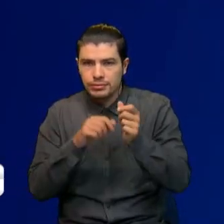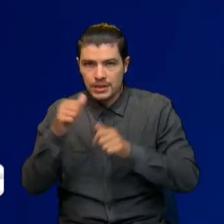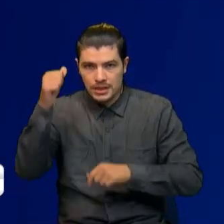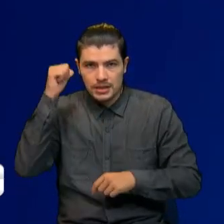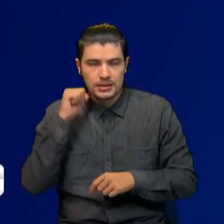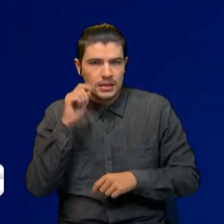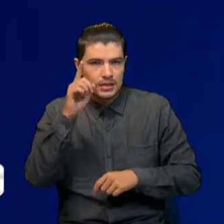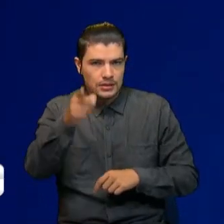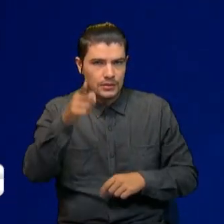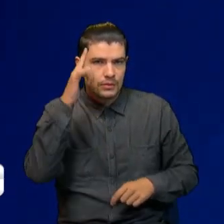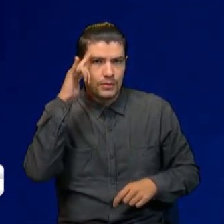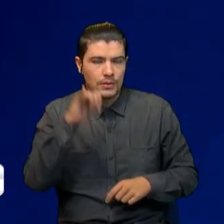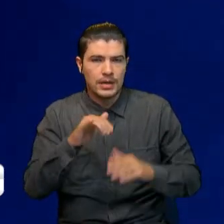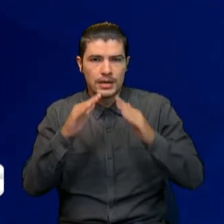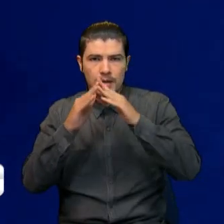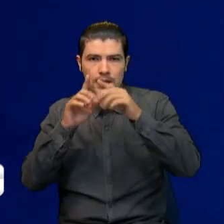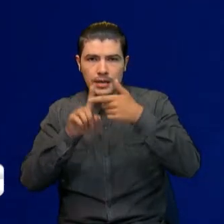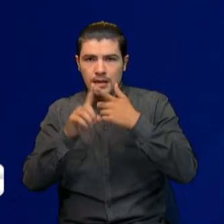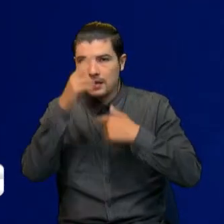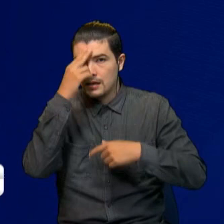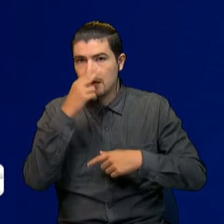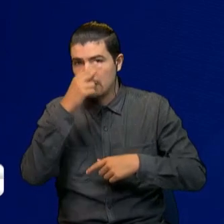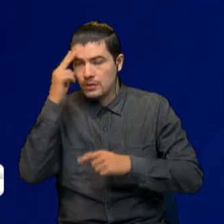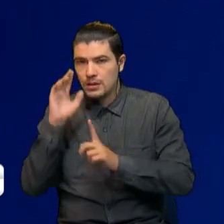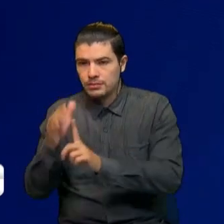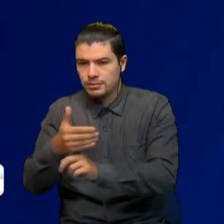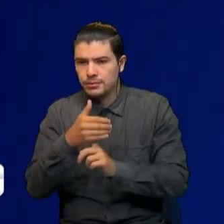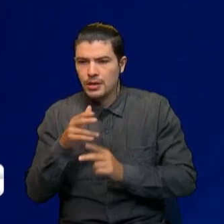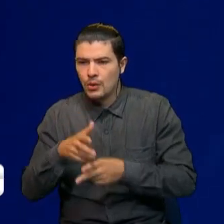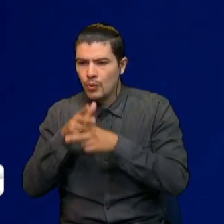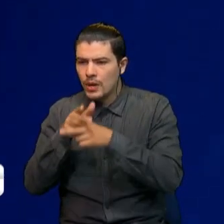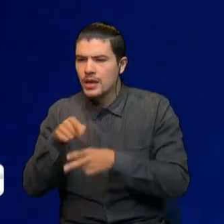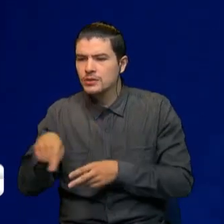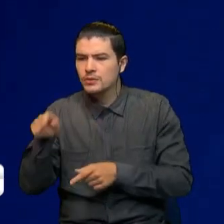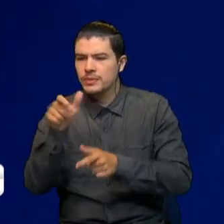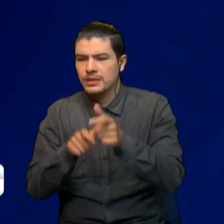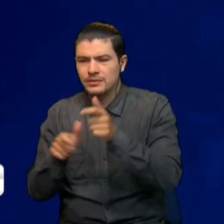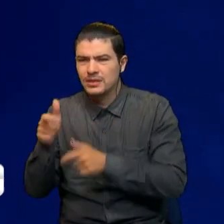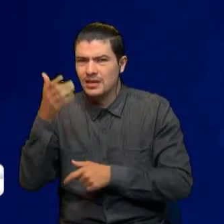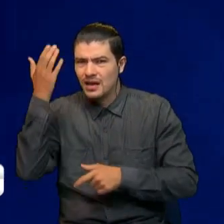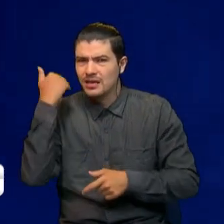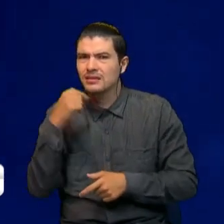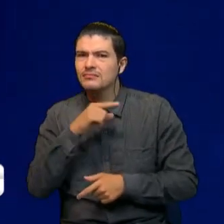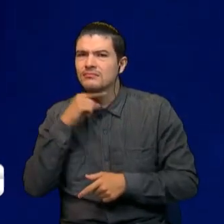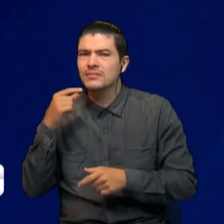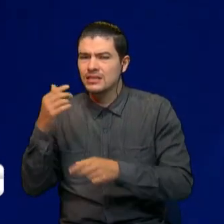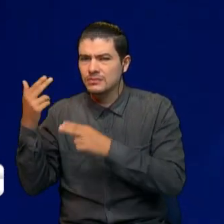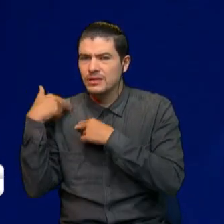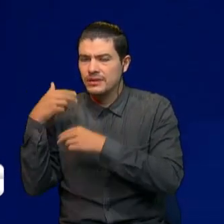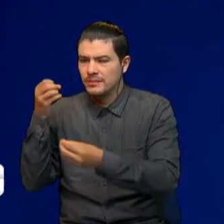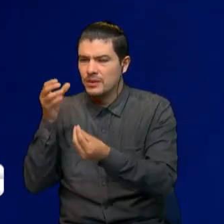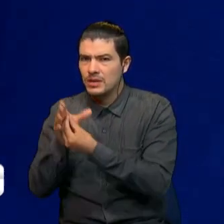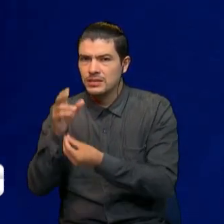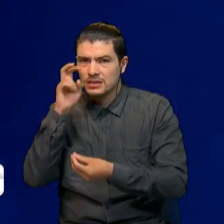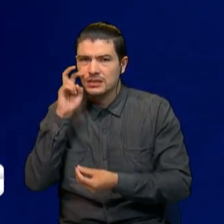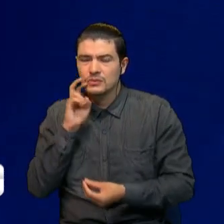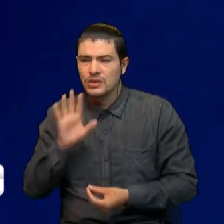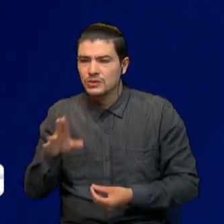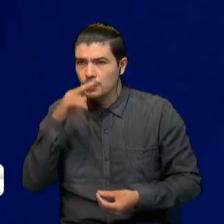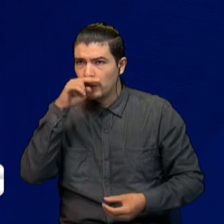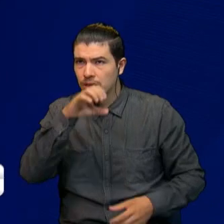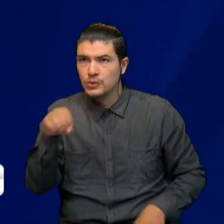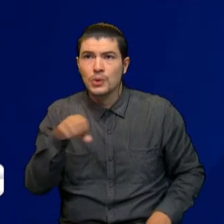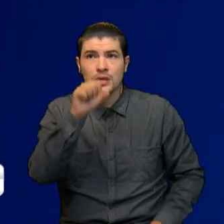¿Cree usted que la Iglesia Católica ha protegido a sacerdotes acusados de pederastas? Sí, 91%, no